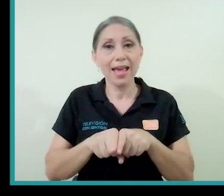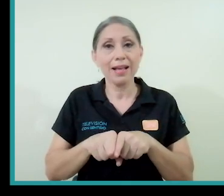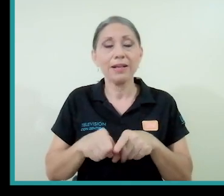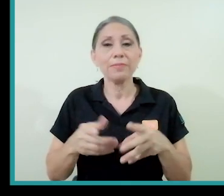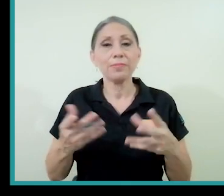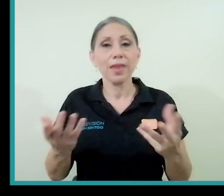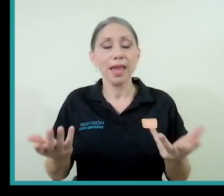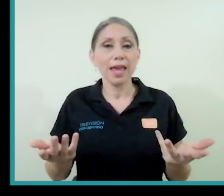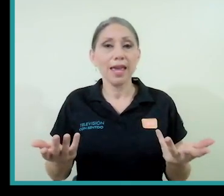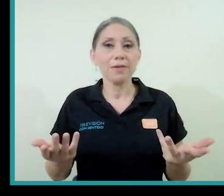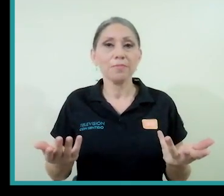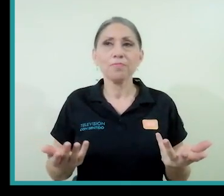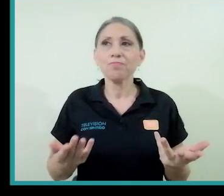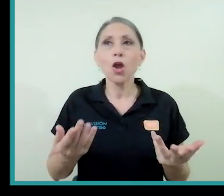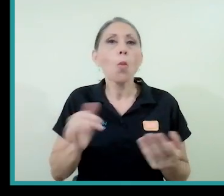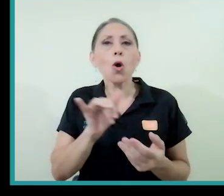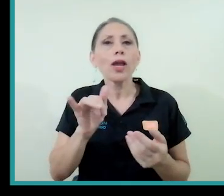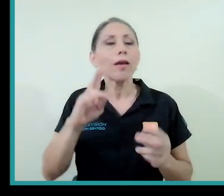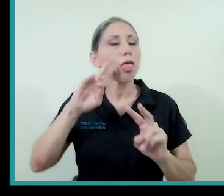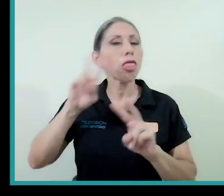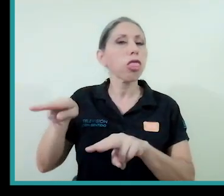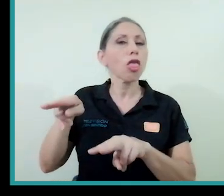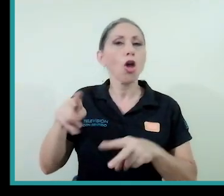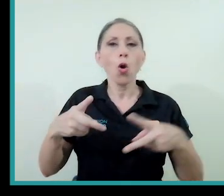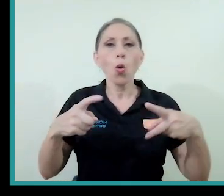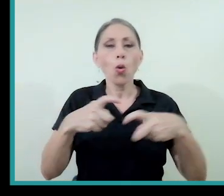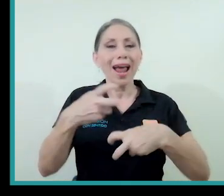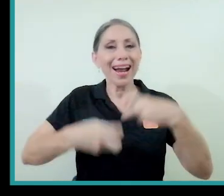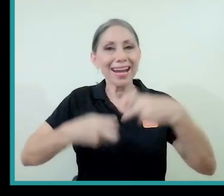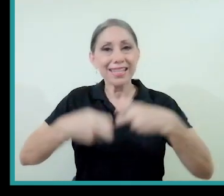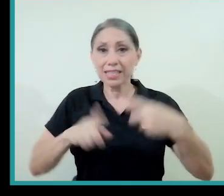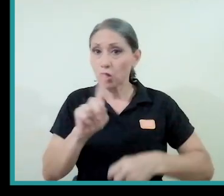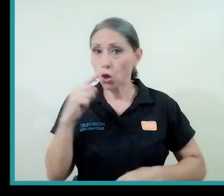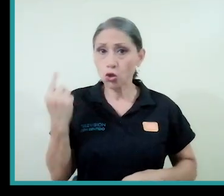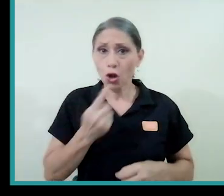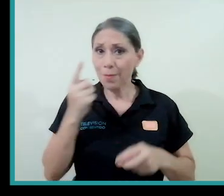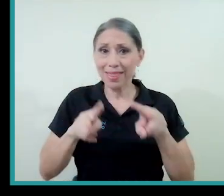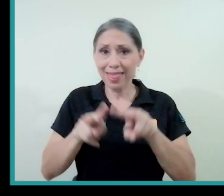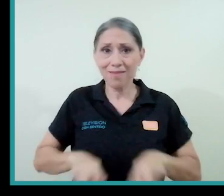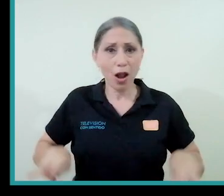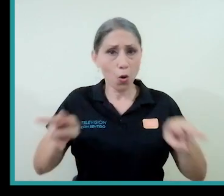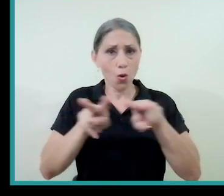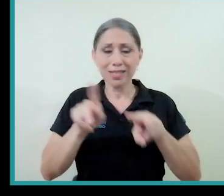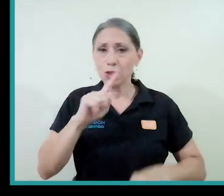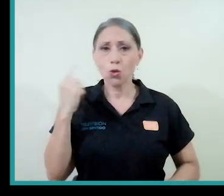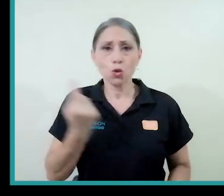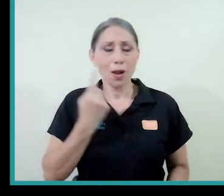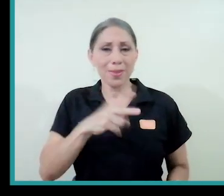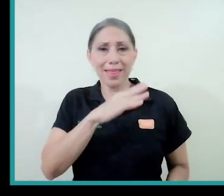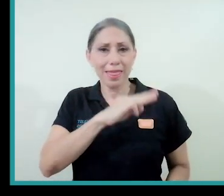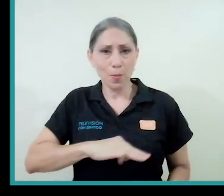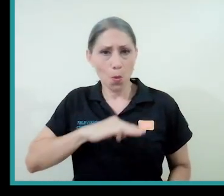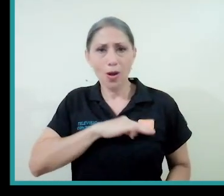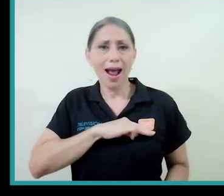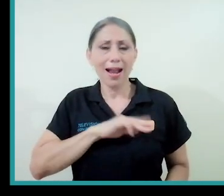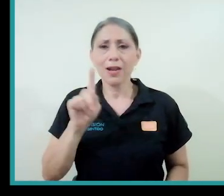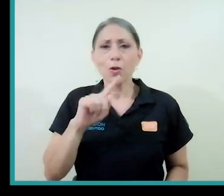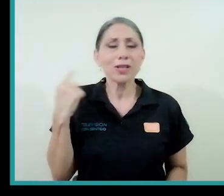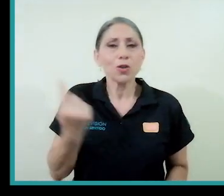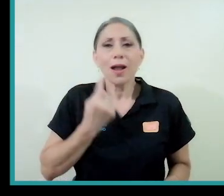además, una crisis que no es una crisis solo de valores, ¿verdad? Solo de moral, solo de